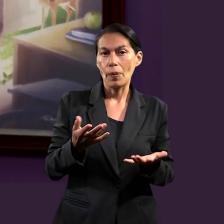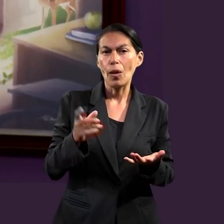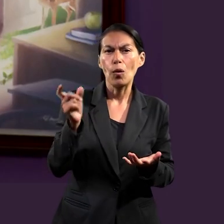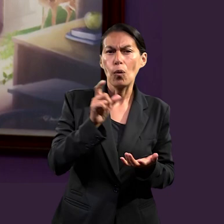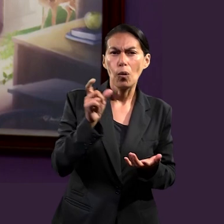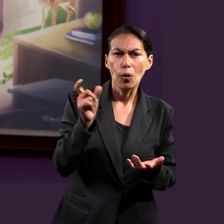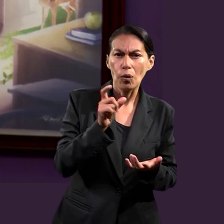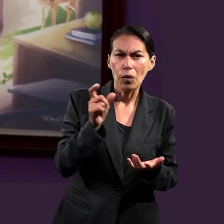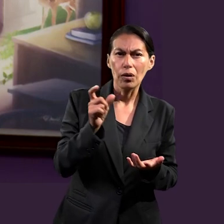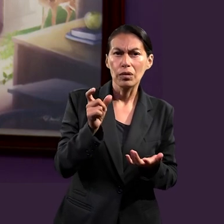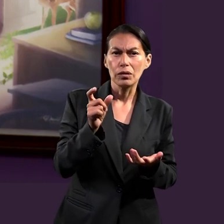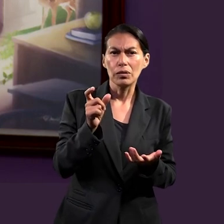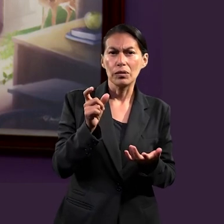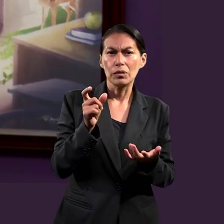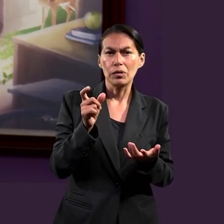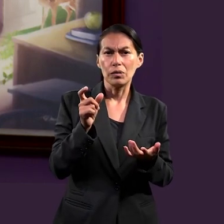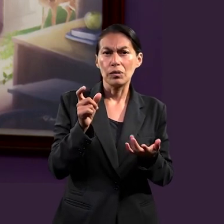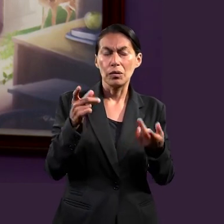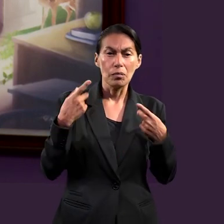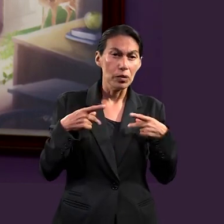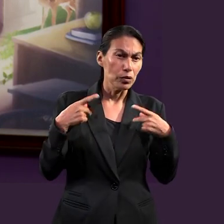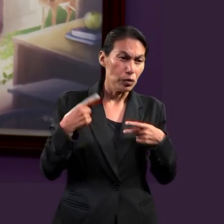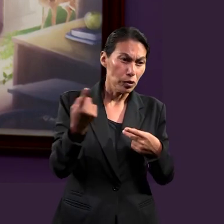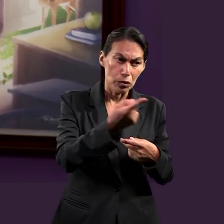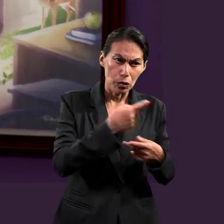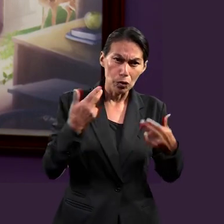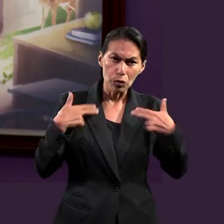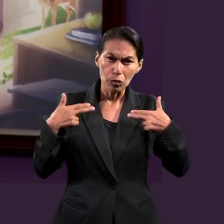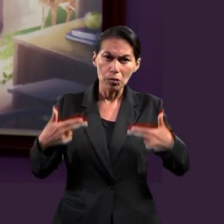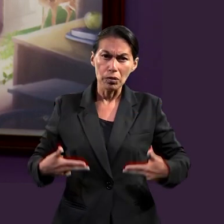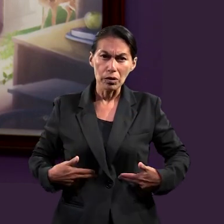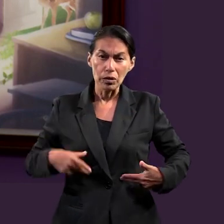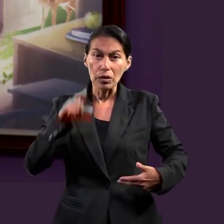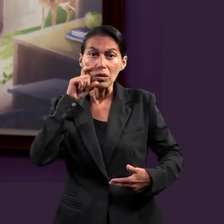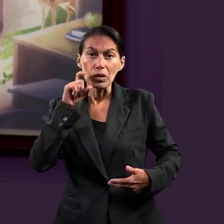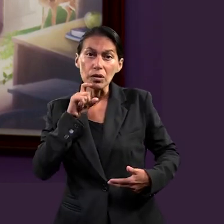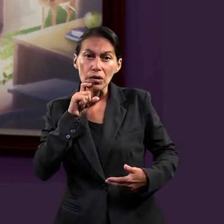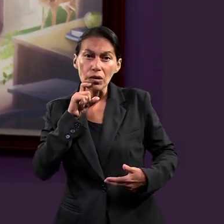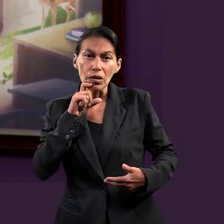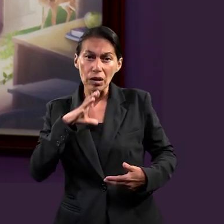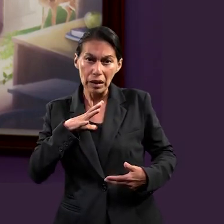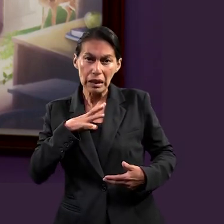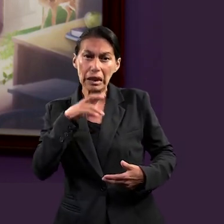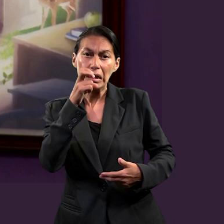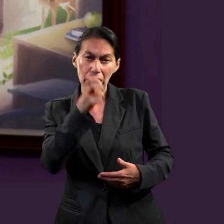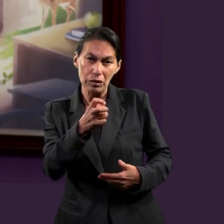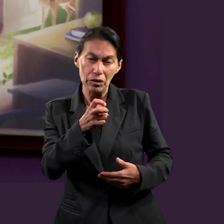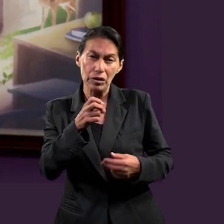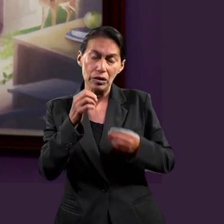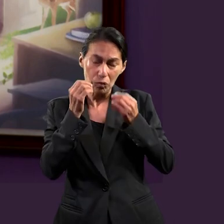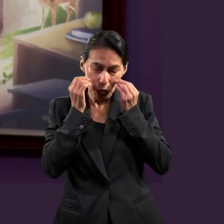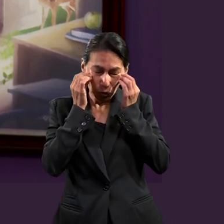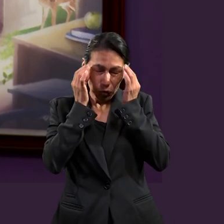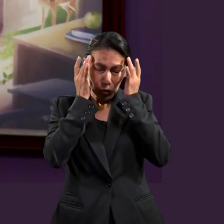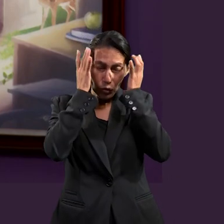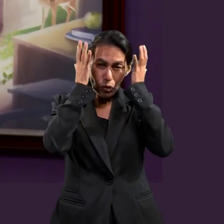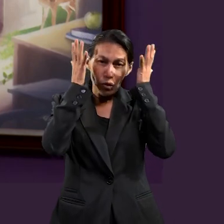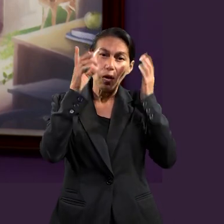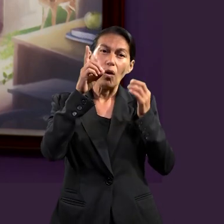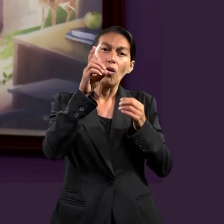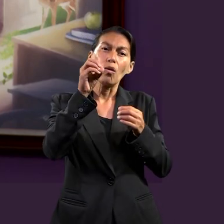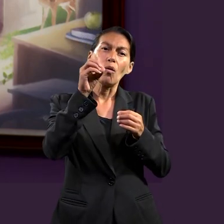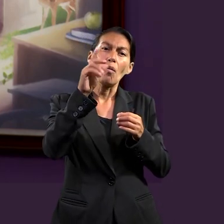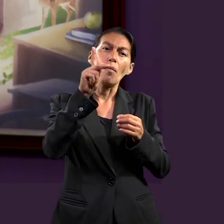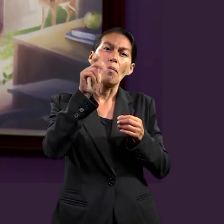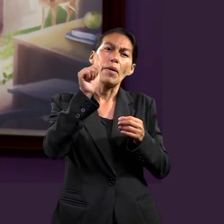las experiencias como seres humanos de manera sexual. Sin embargo,